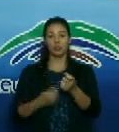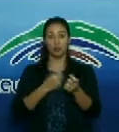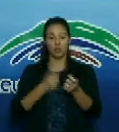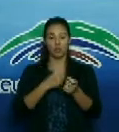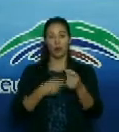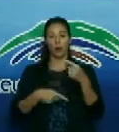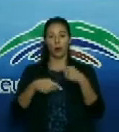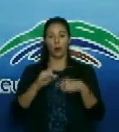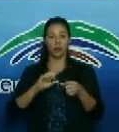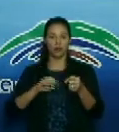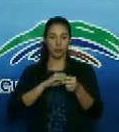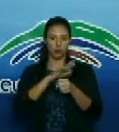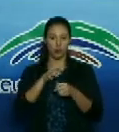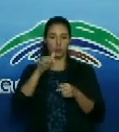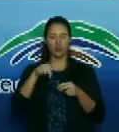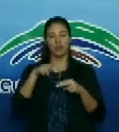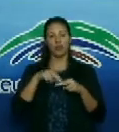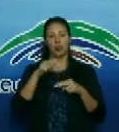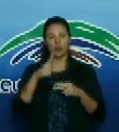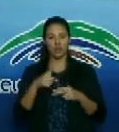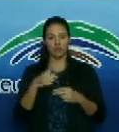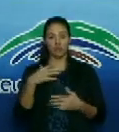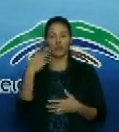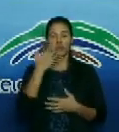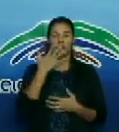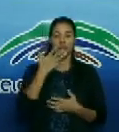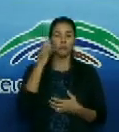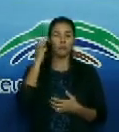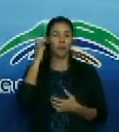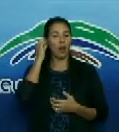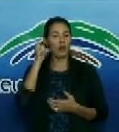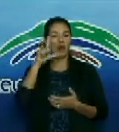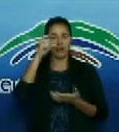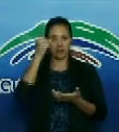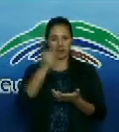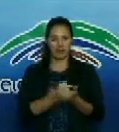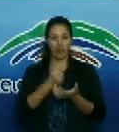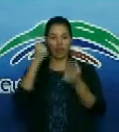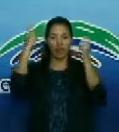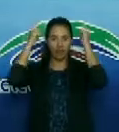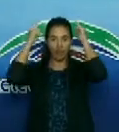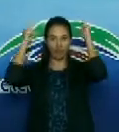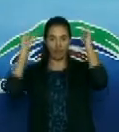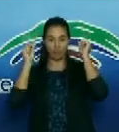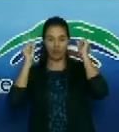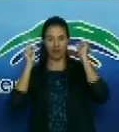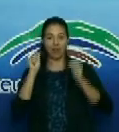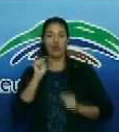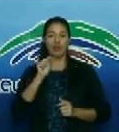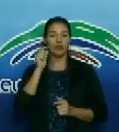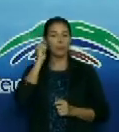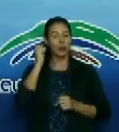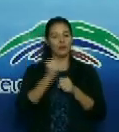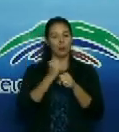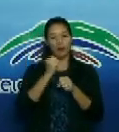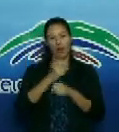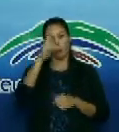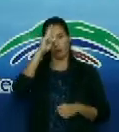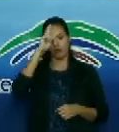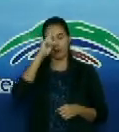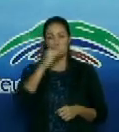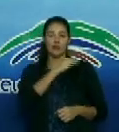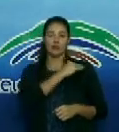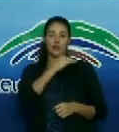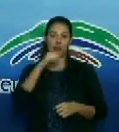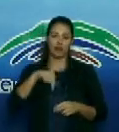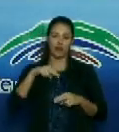-19 en Holguín se trata de la licenciada en enfermedía y del mis pulido del hospital militar Fermín Valdés